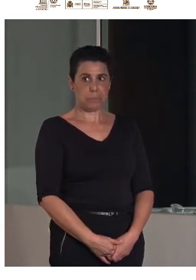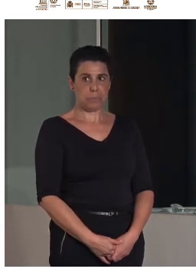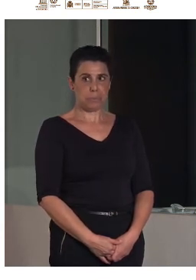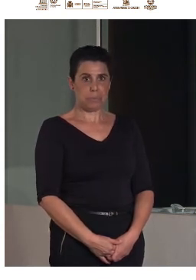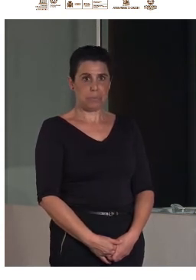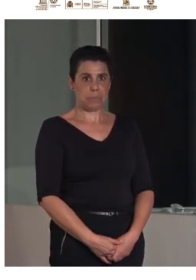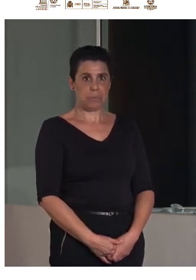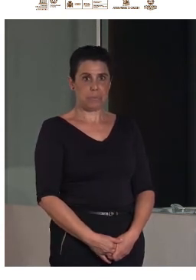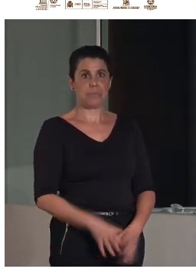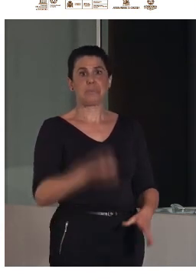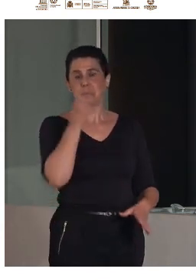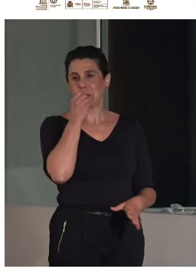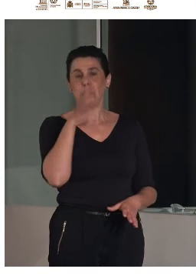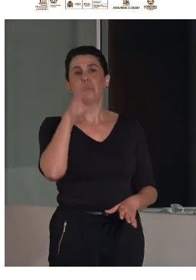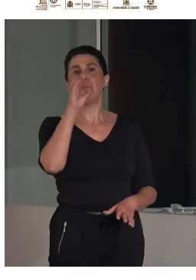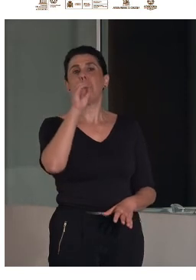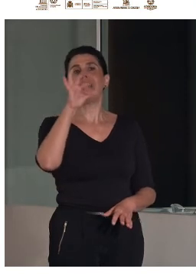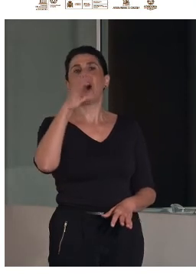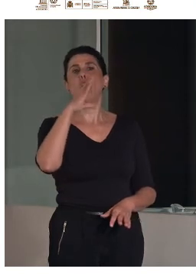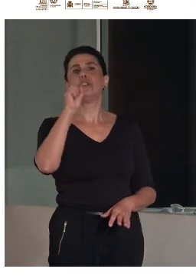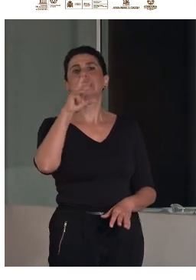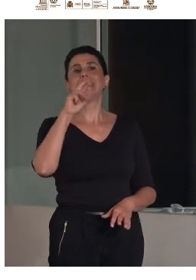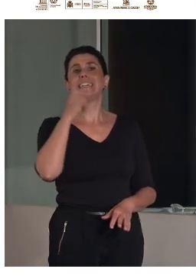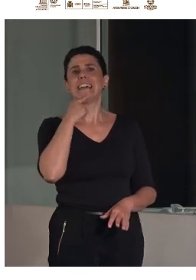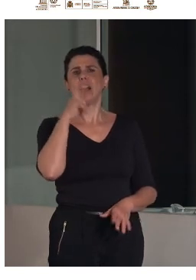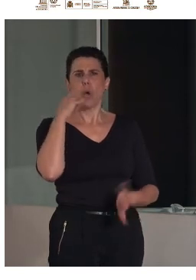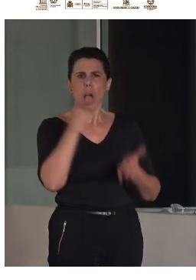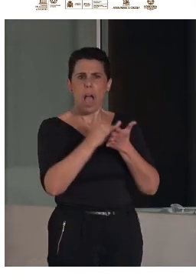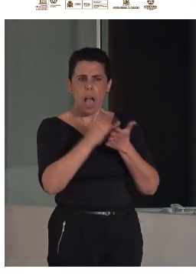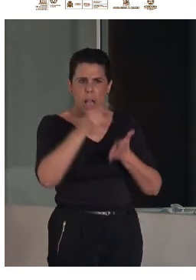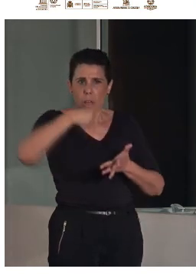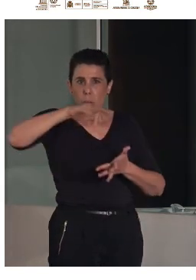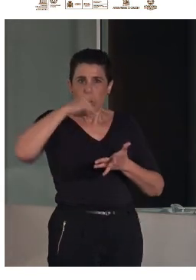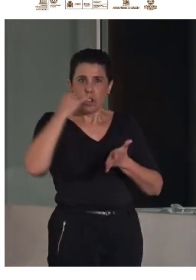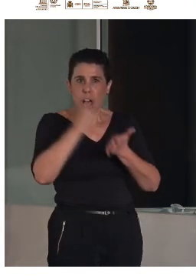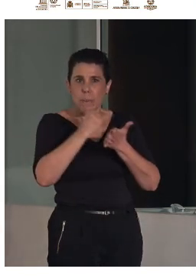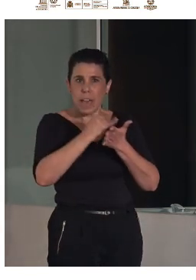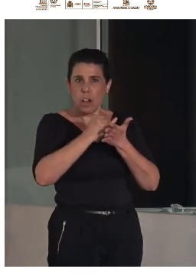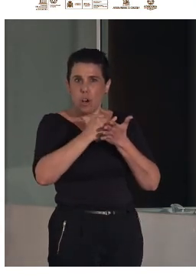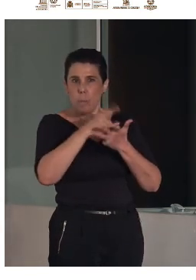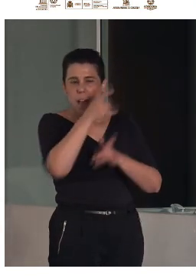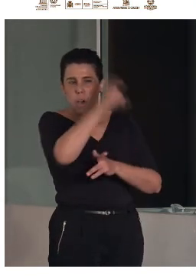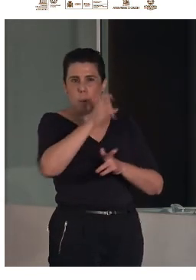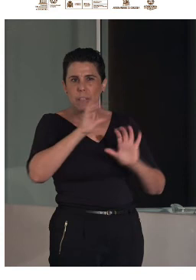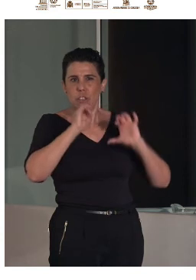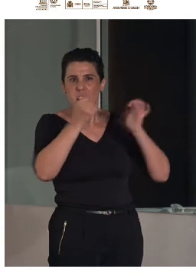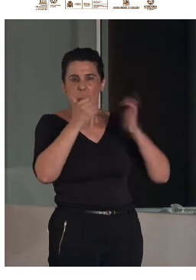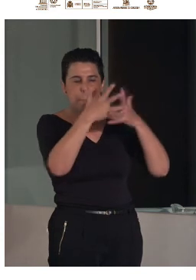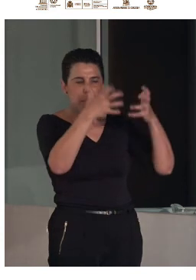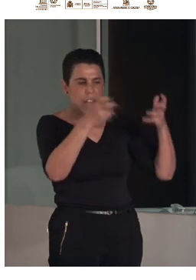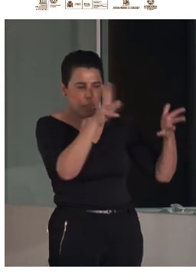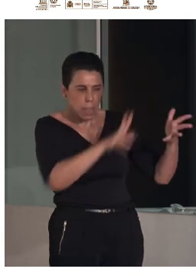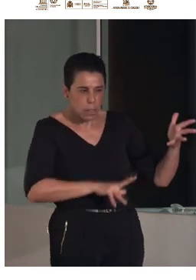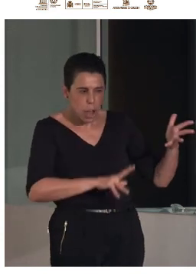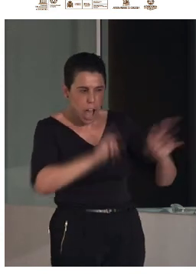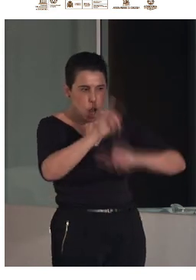buenas Oscar habéis comprobado si la gente empieza leyendo los textos más largos y al final acaba todo el mundo leyendo la lectura